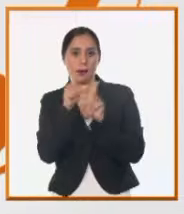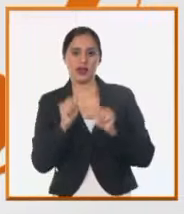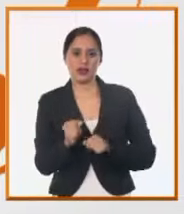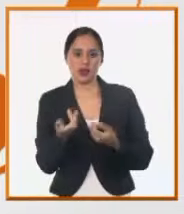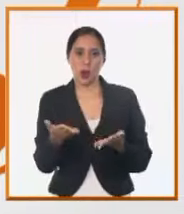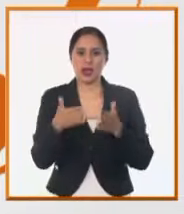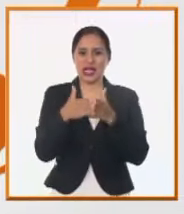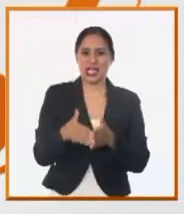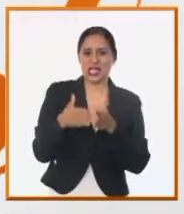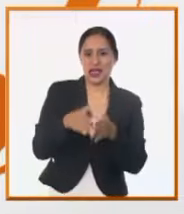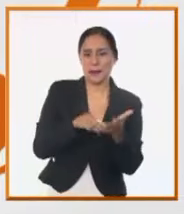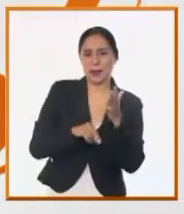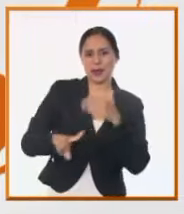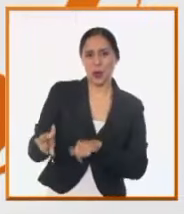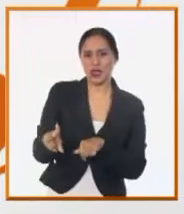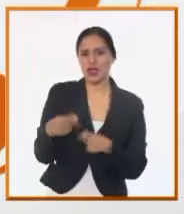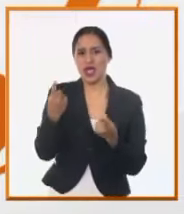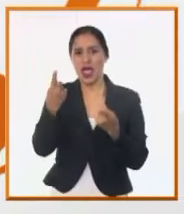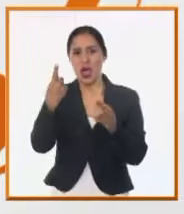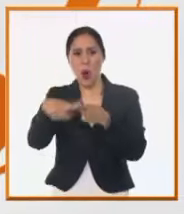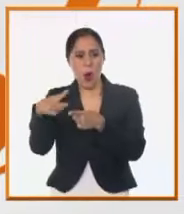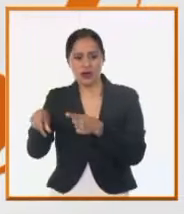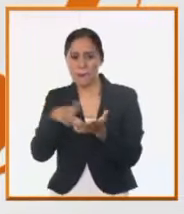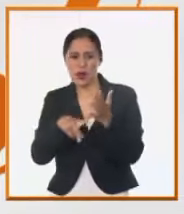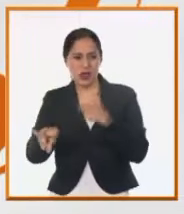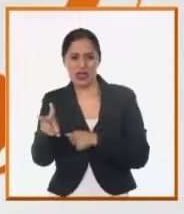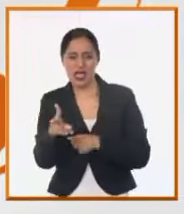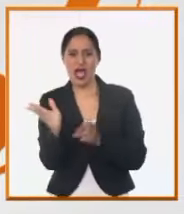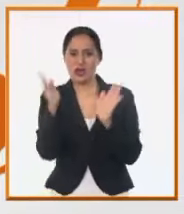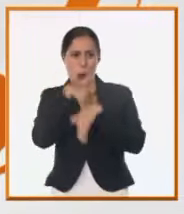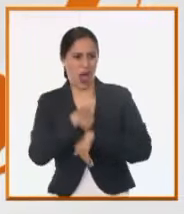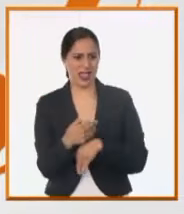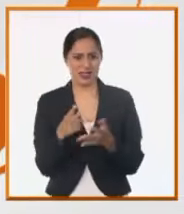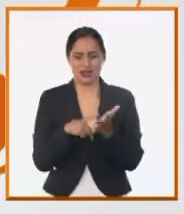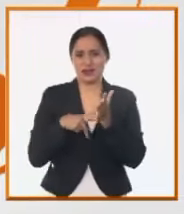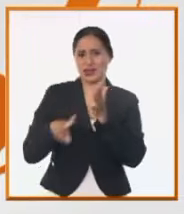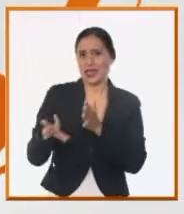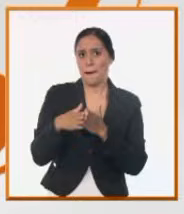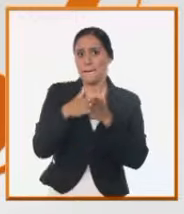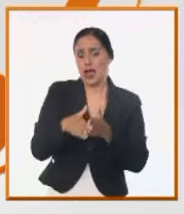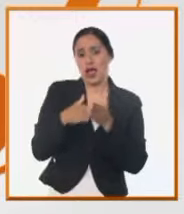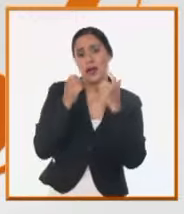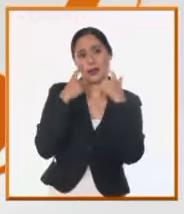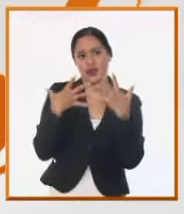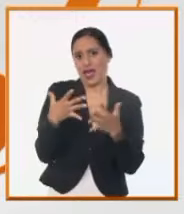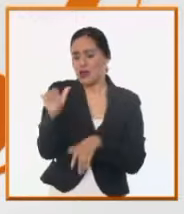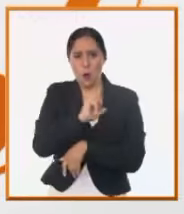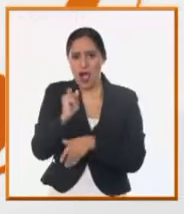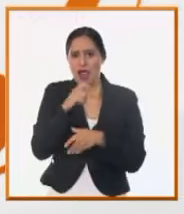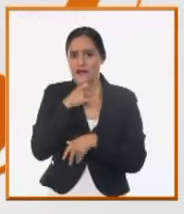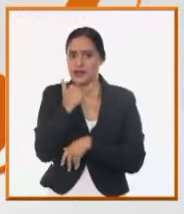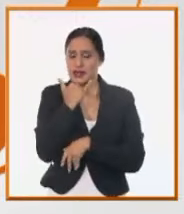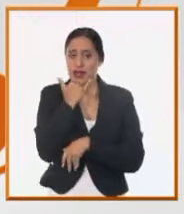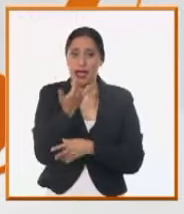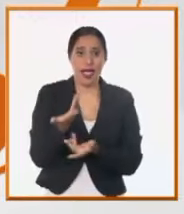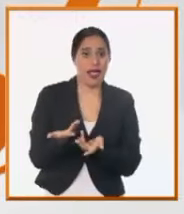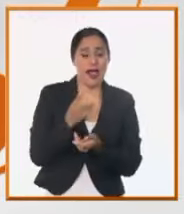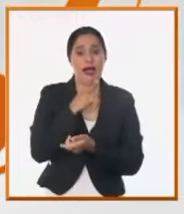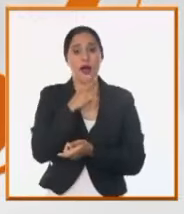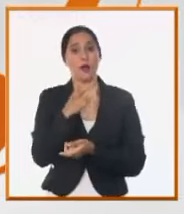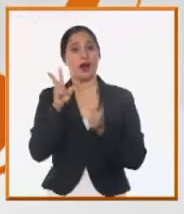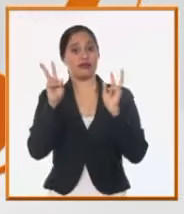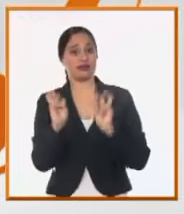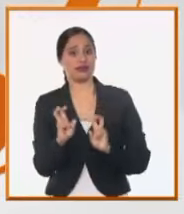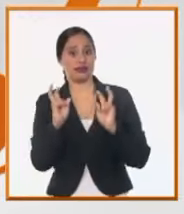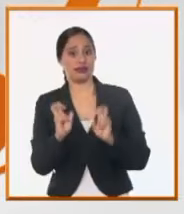vemos que mientan las demás provincias y Granma no, que también está afectada con el tema del agua. El